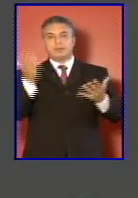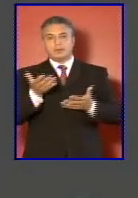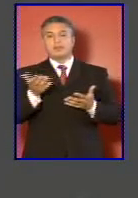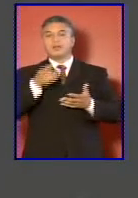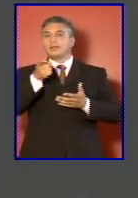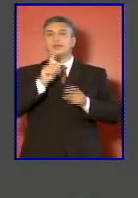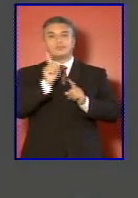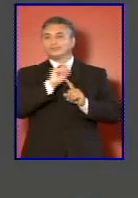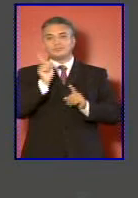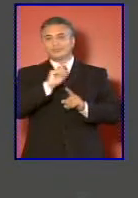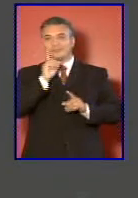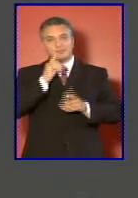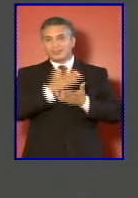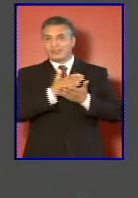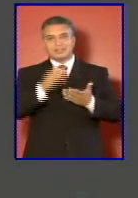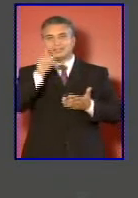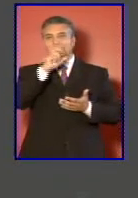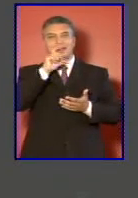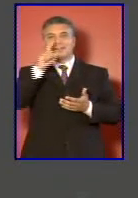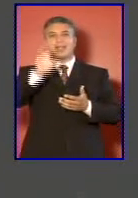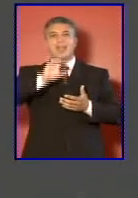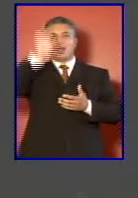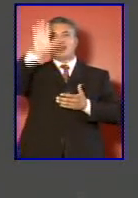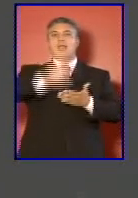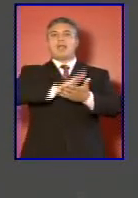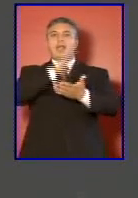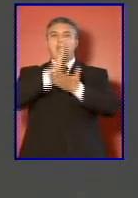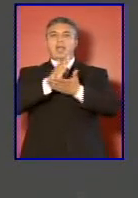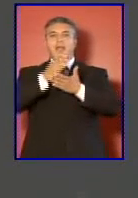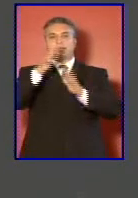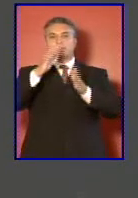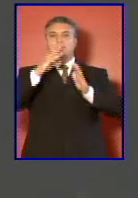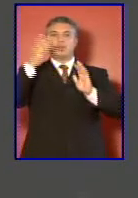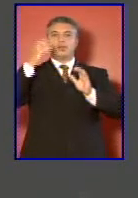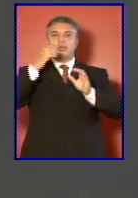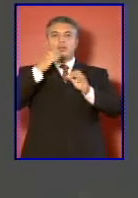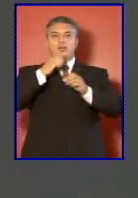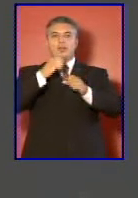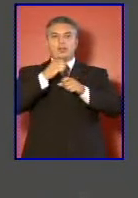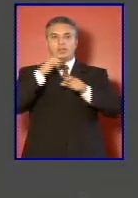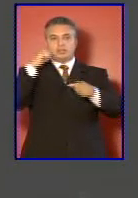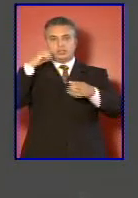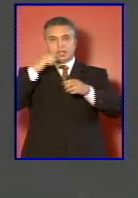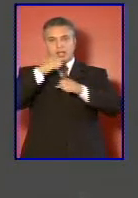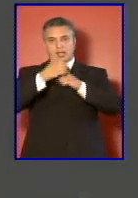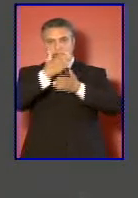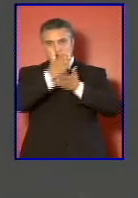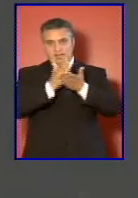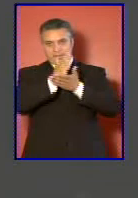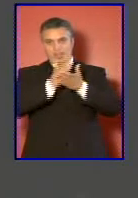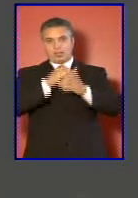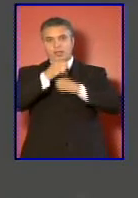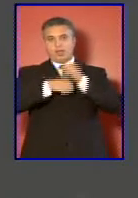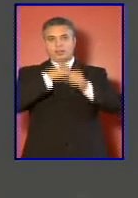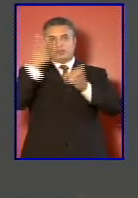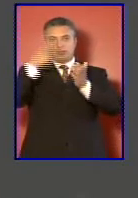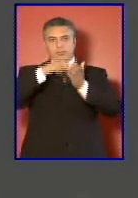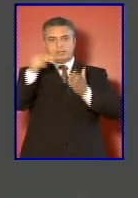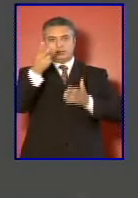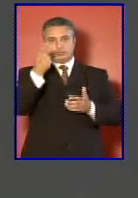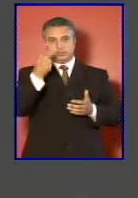práctica no contaremos con este satélite en el aire hasta mediados del 2012 esto ha significado